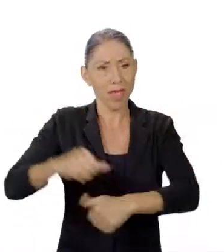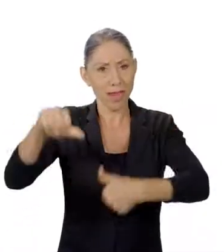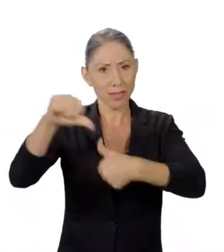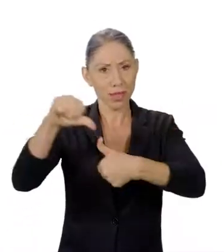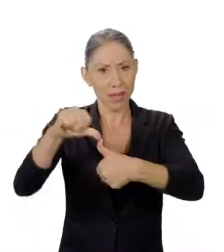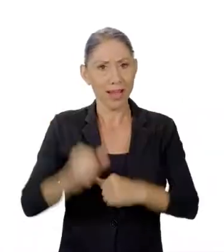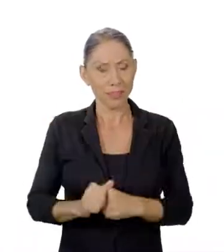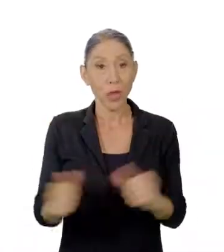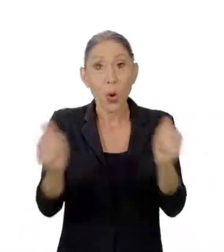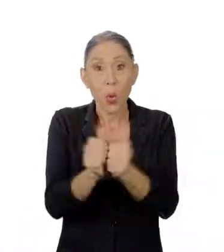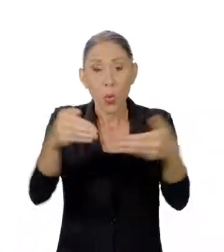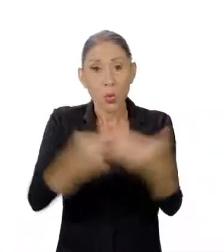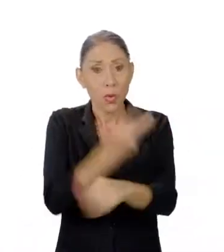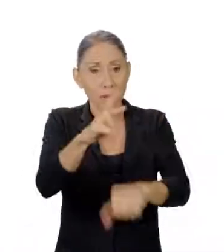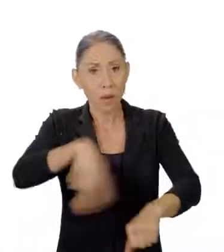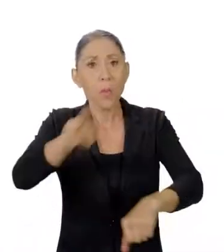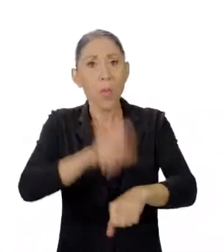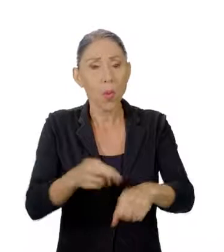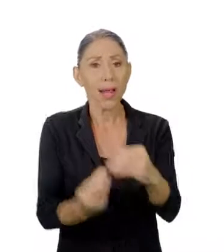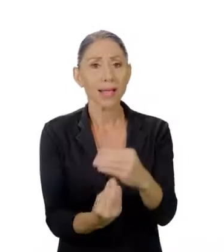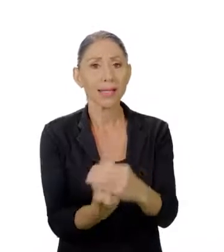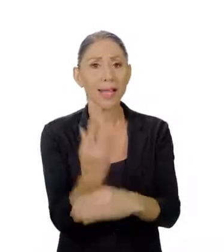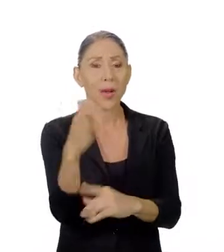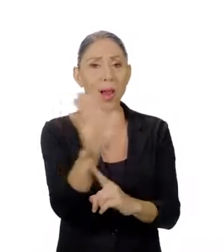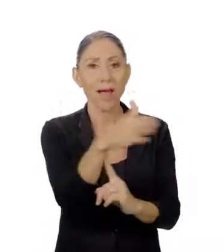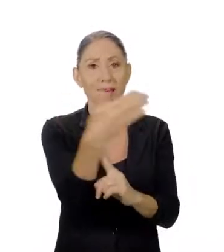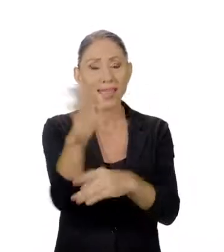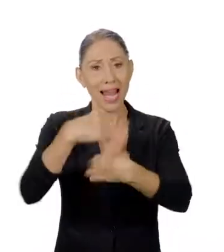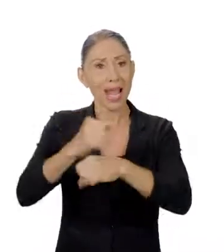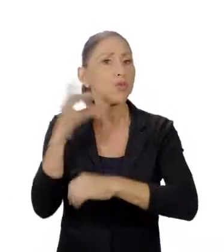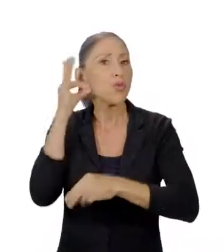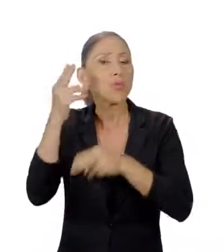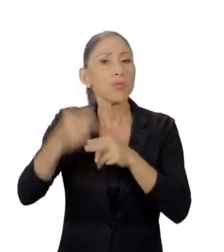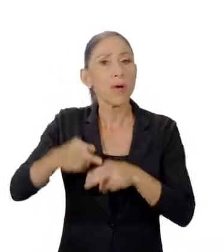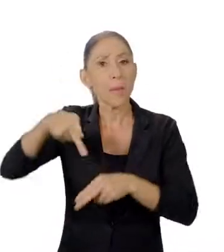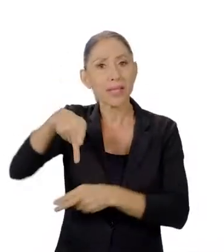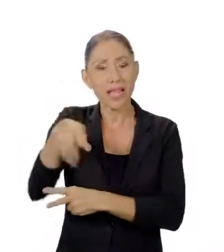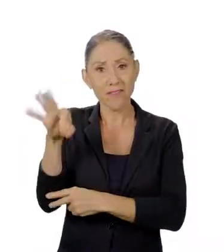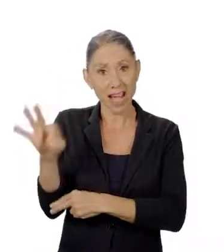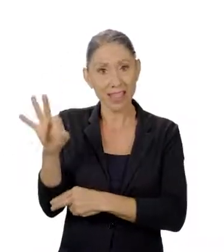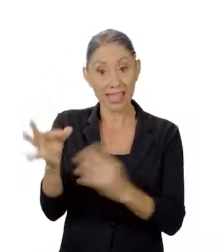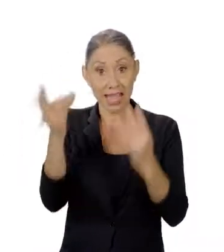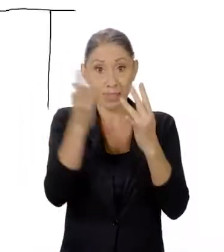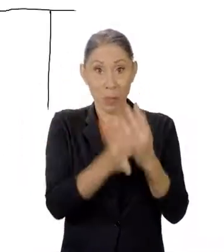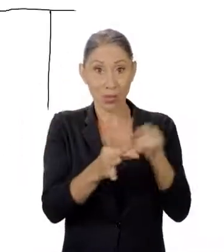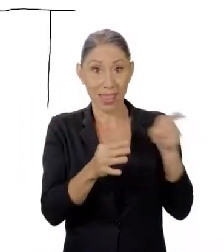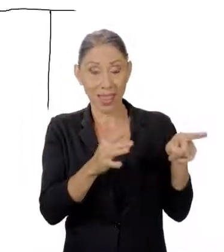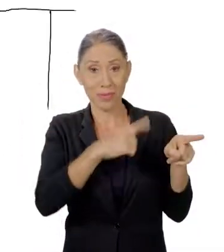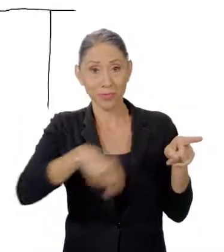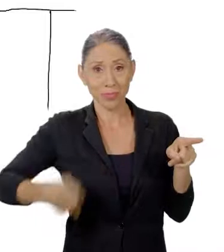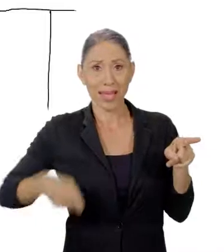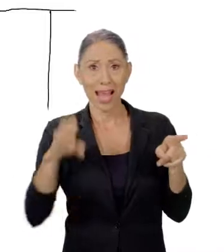Centroamérica. Junto a la Nueva República, se creó la bandera, elaborada por Pacífica Fernández, esposa de